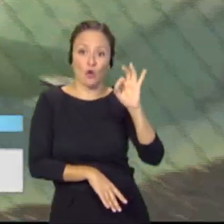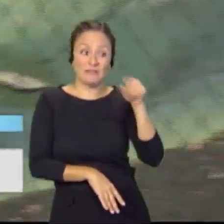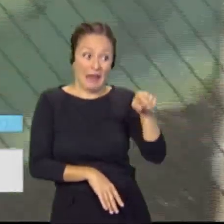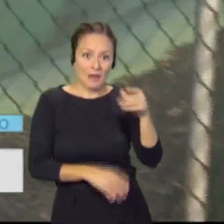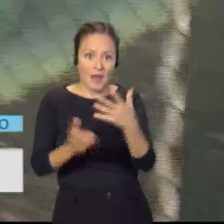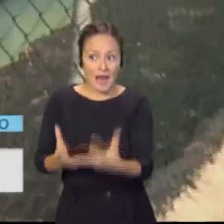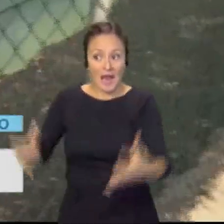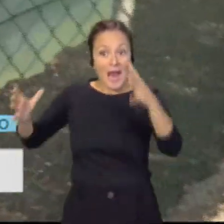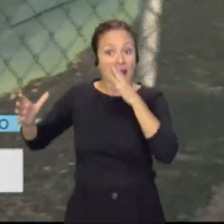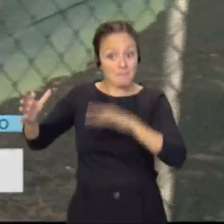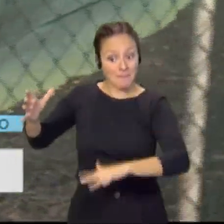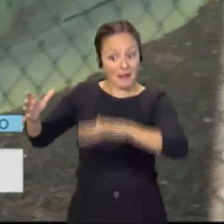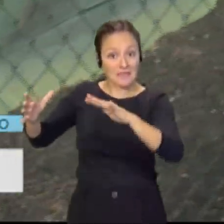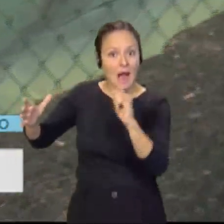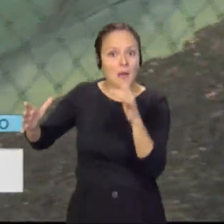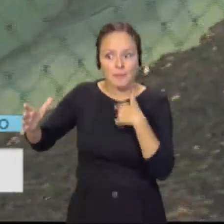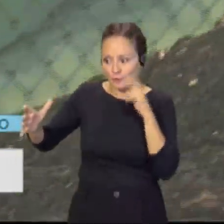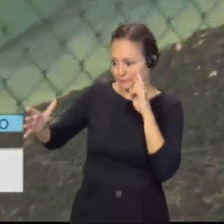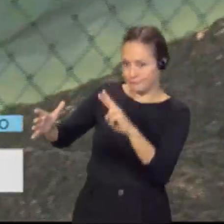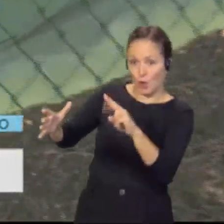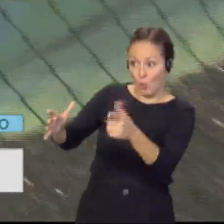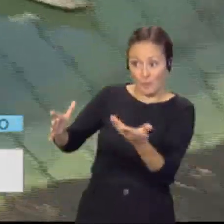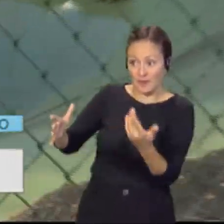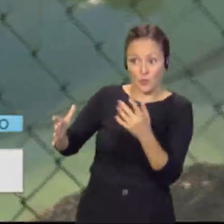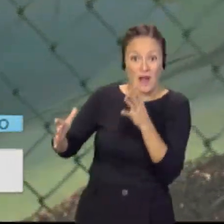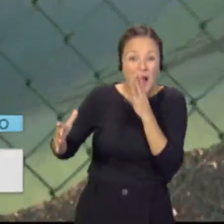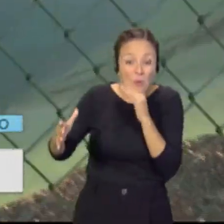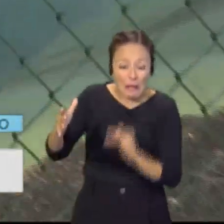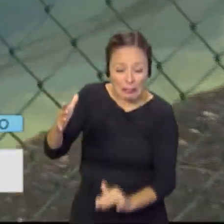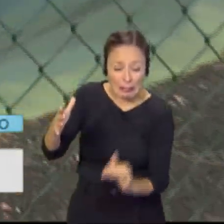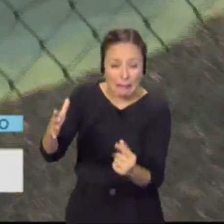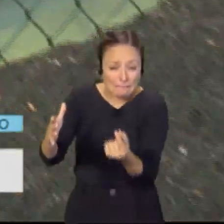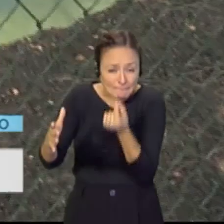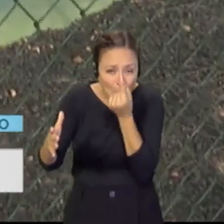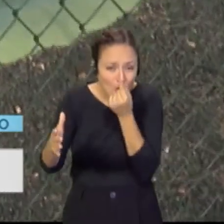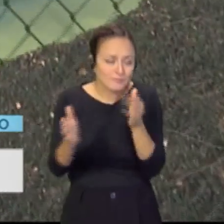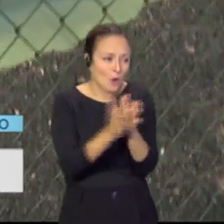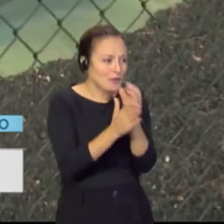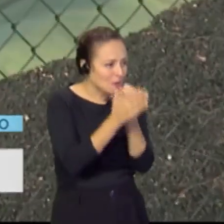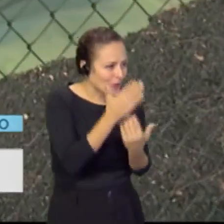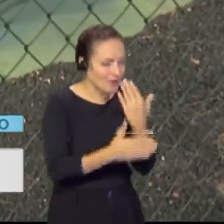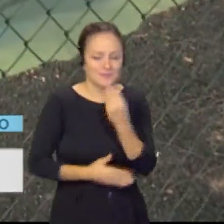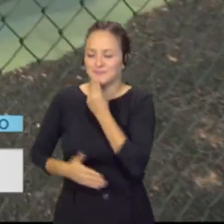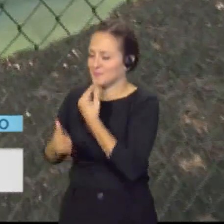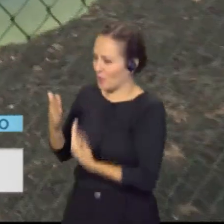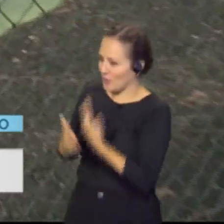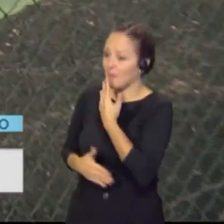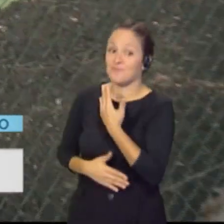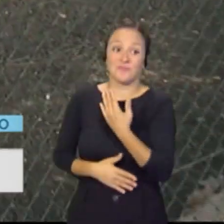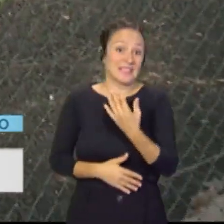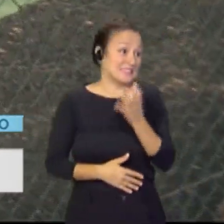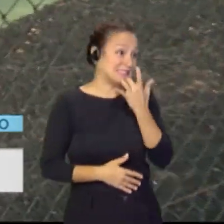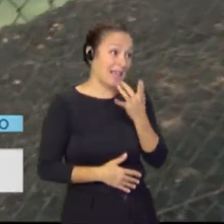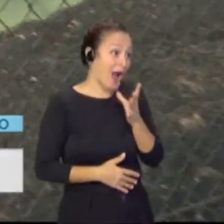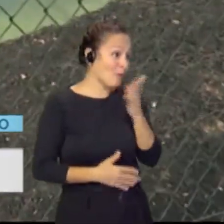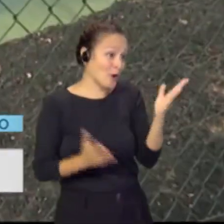aún así no le llega porque el embalse, como lo ven, está ya casi vacío. Sotero, buenos días. Buenos días. El agua, vamos, si no hay agua no hay